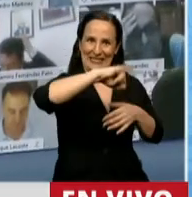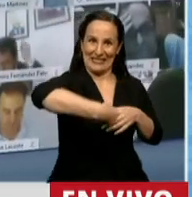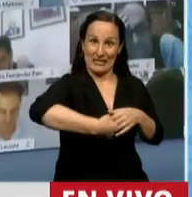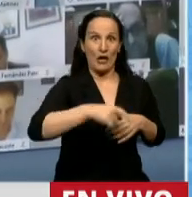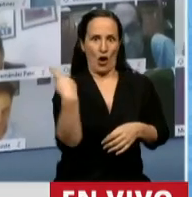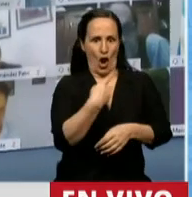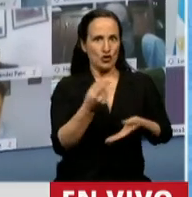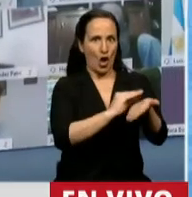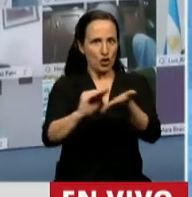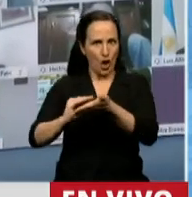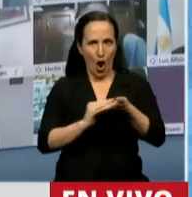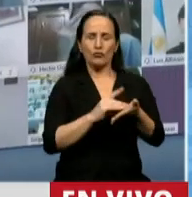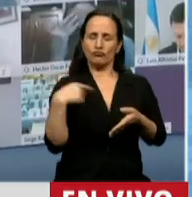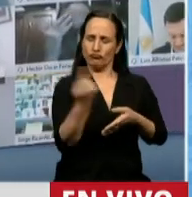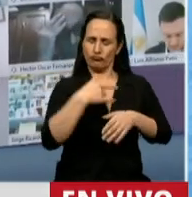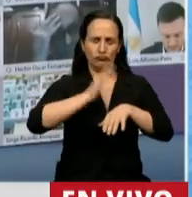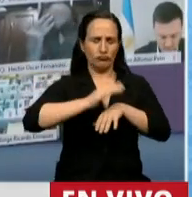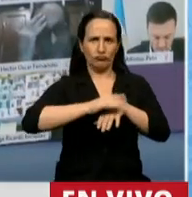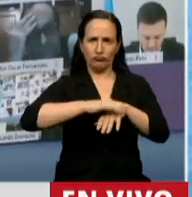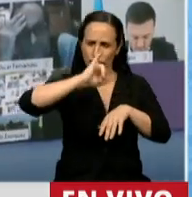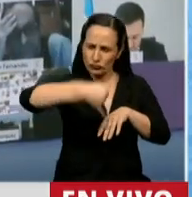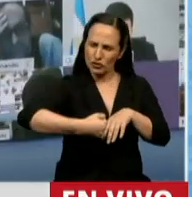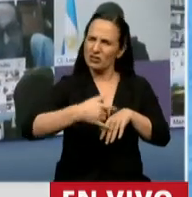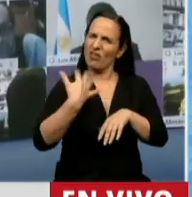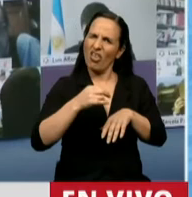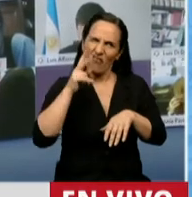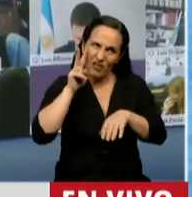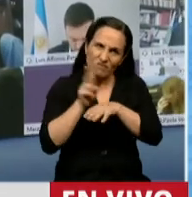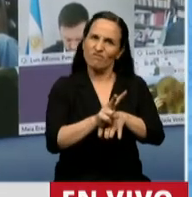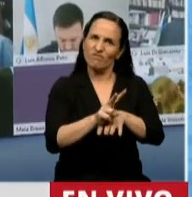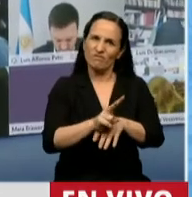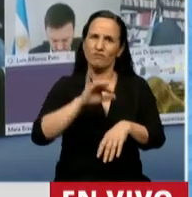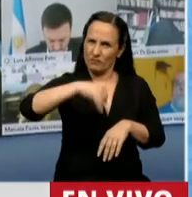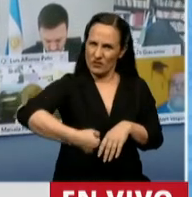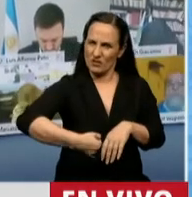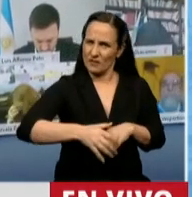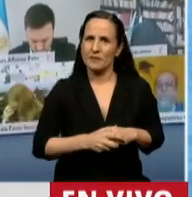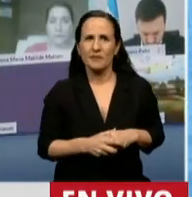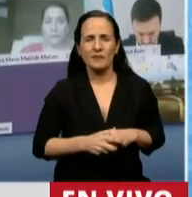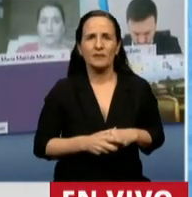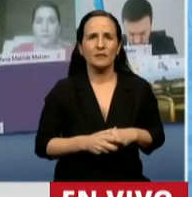vamos a tener ese compromiso de velar para que esto realmente se quiera.